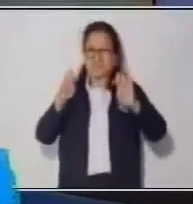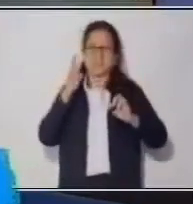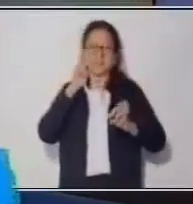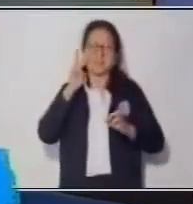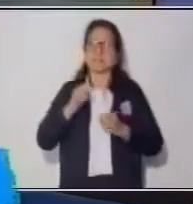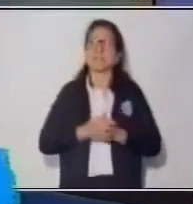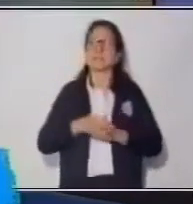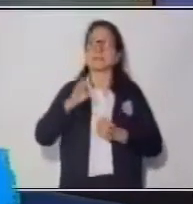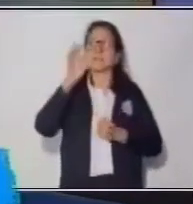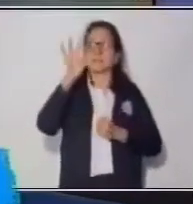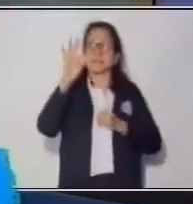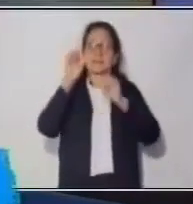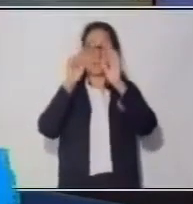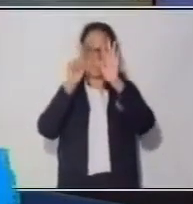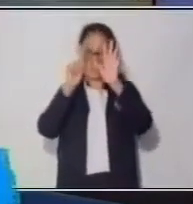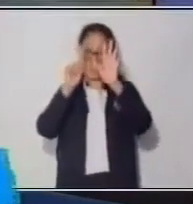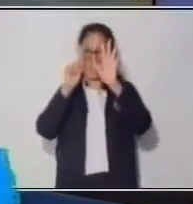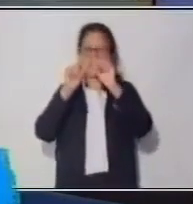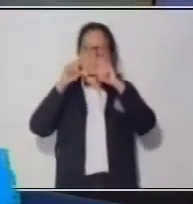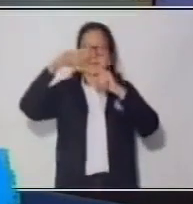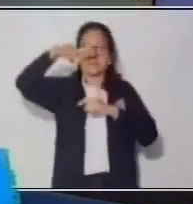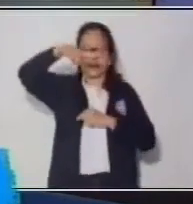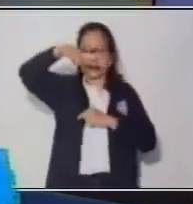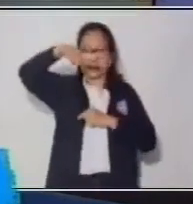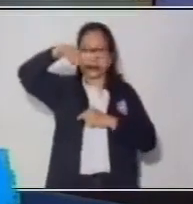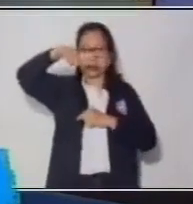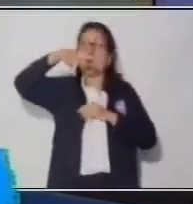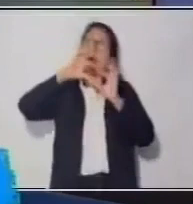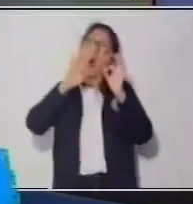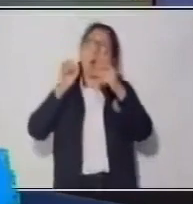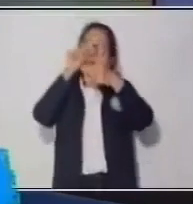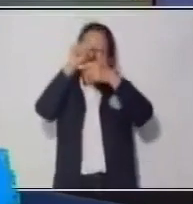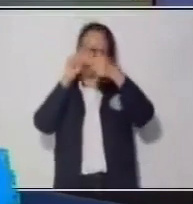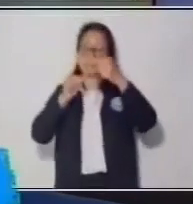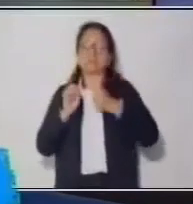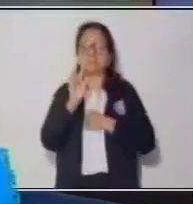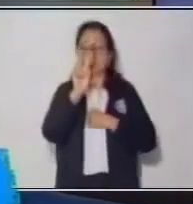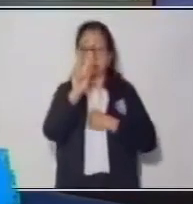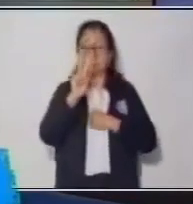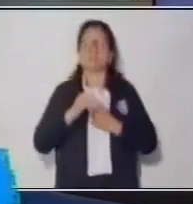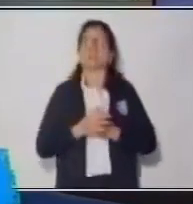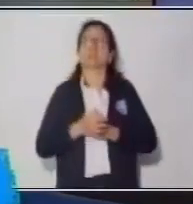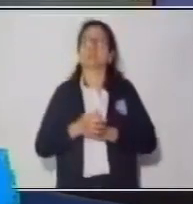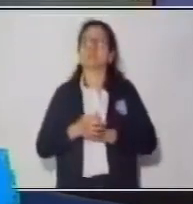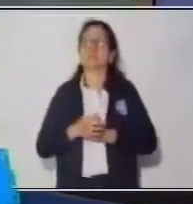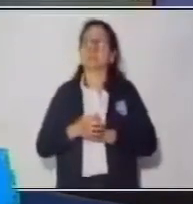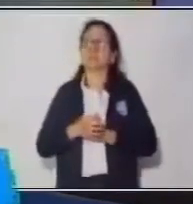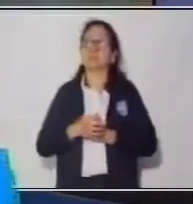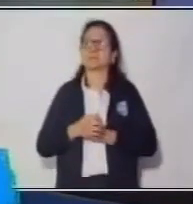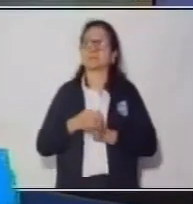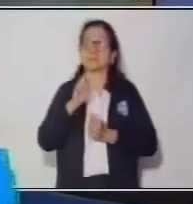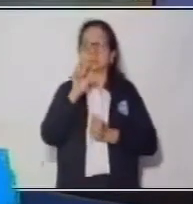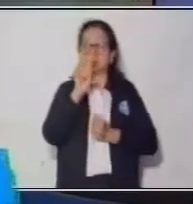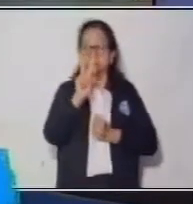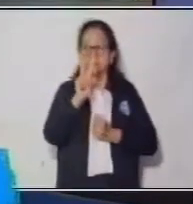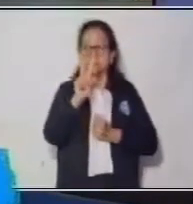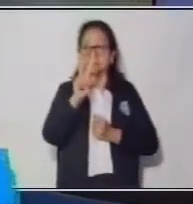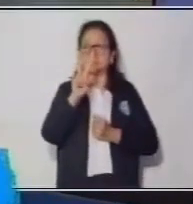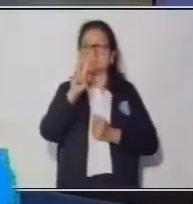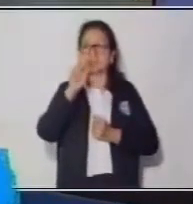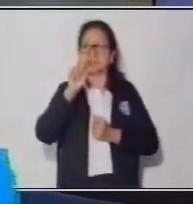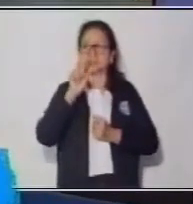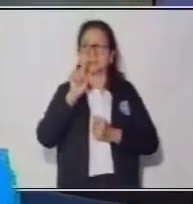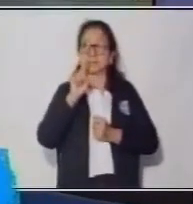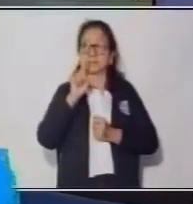36 dividido dentro de 2 nos da 2, 1,